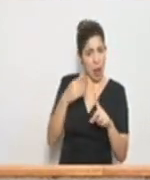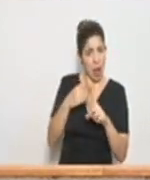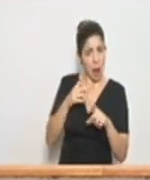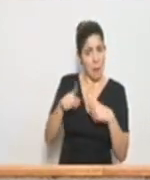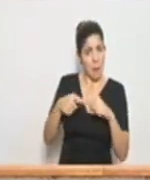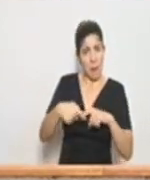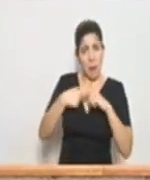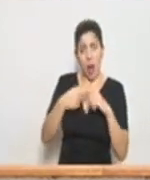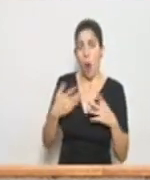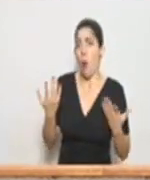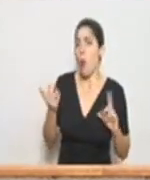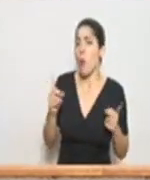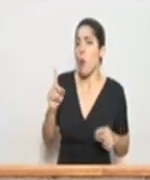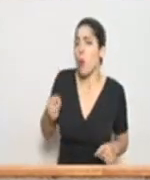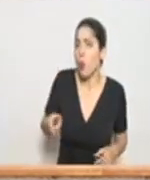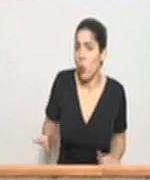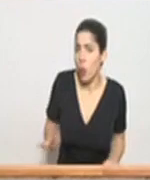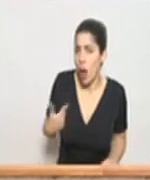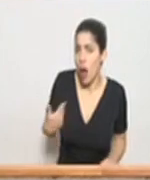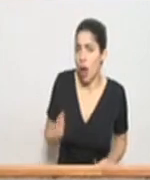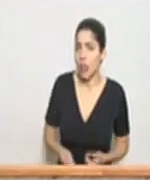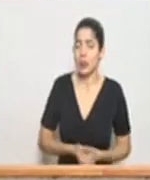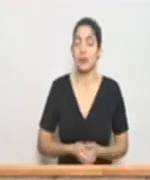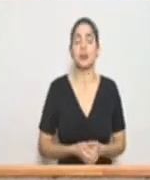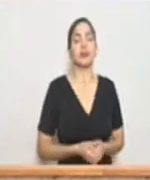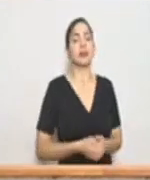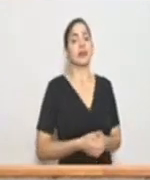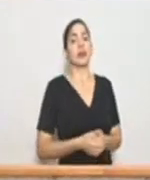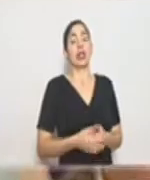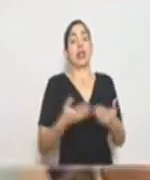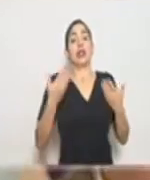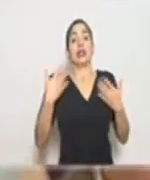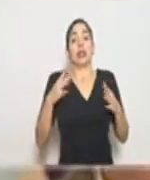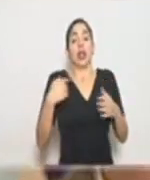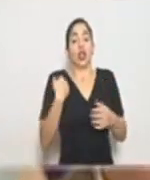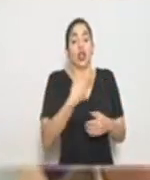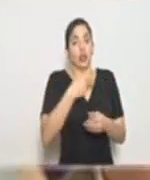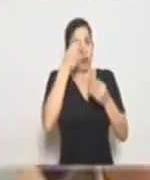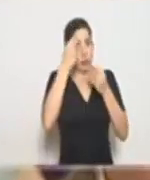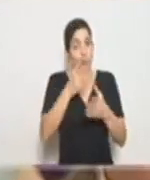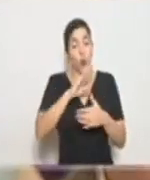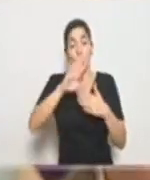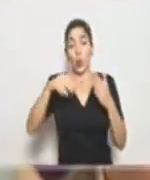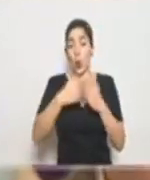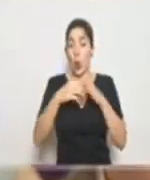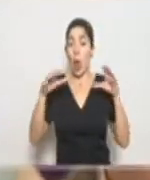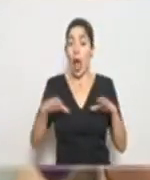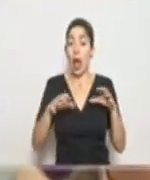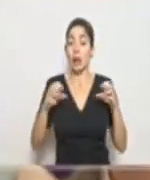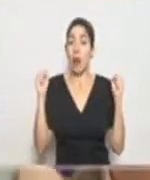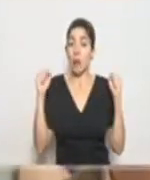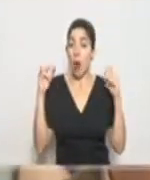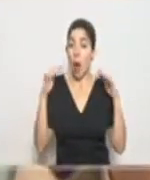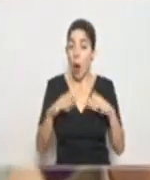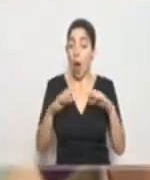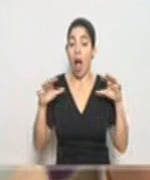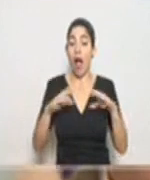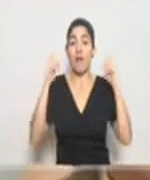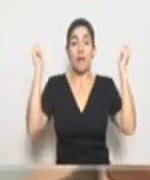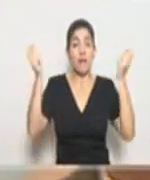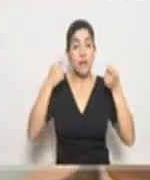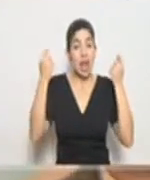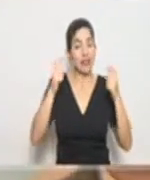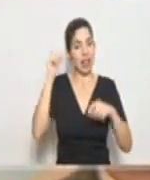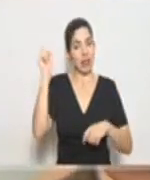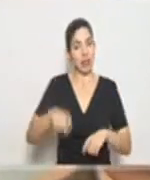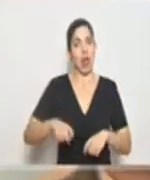suspendidas o cuál es la disposición del Ministerio de Salud? Lo que hemos indicado es toda actividad masiva, toda actividad de festejo, de todo